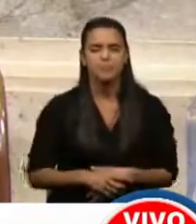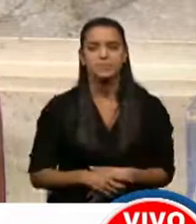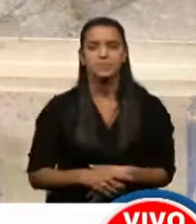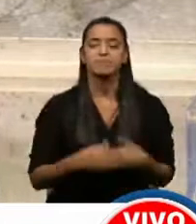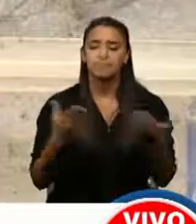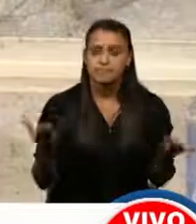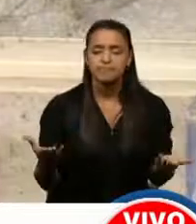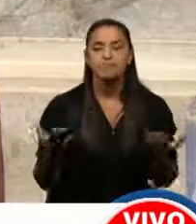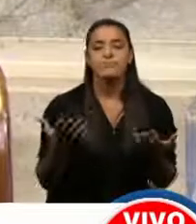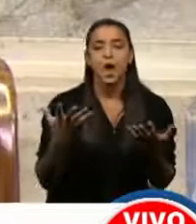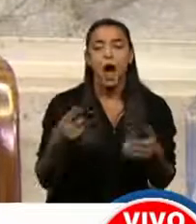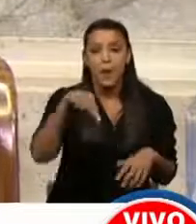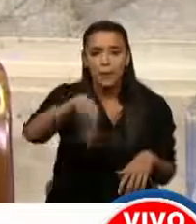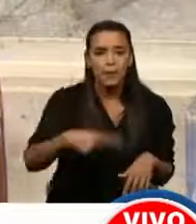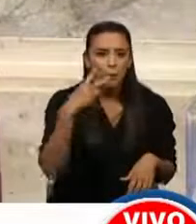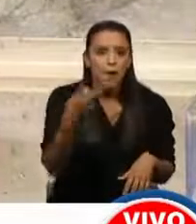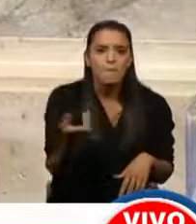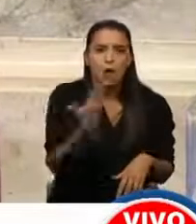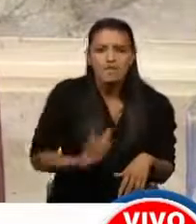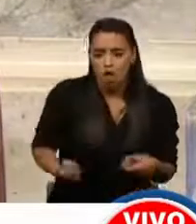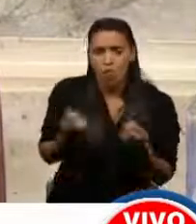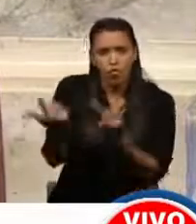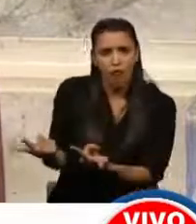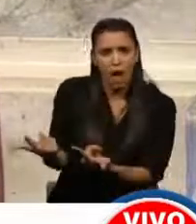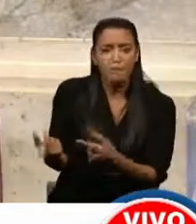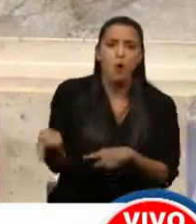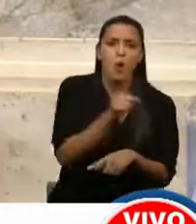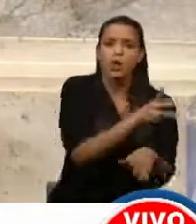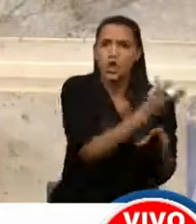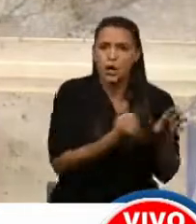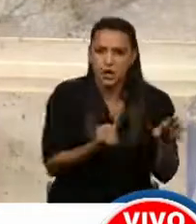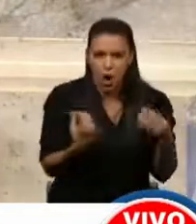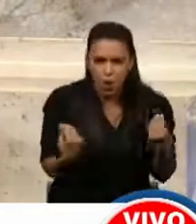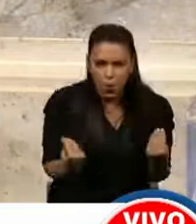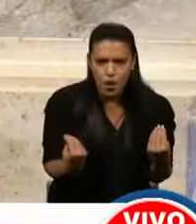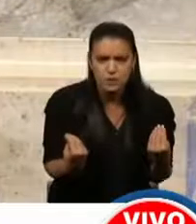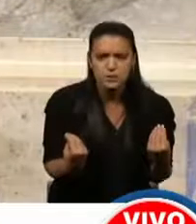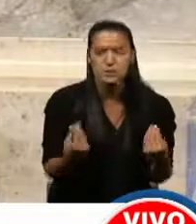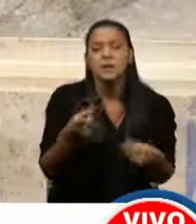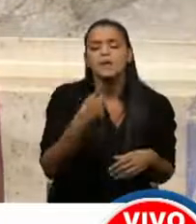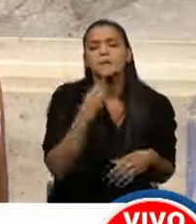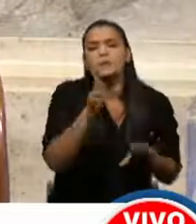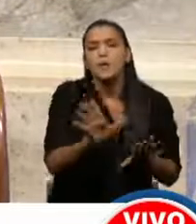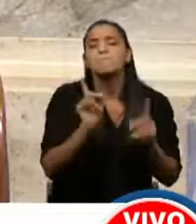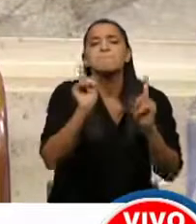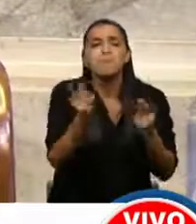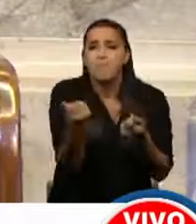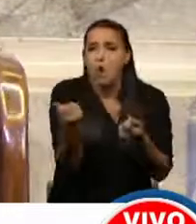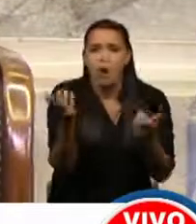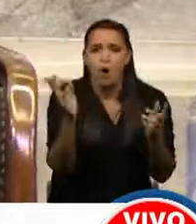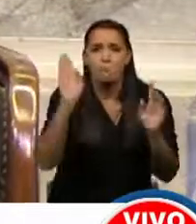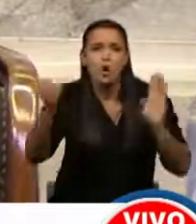Claramente acá vemos un Estado que da por un lado y quita por el otro. Casi en el mismo acto y casi por el mismo monto.